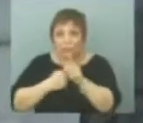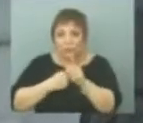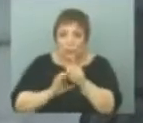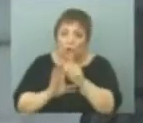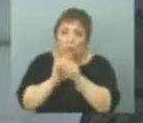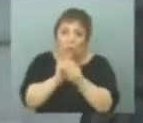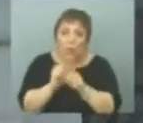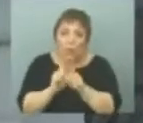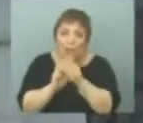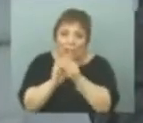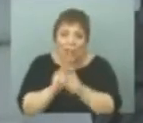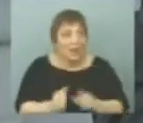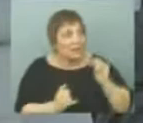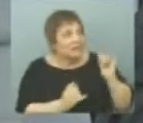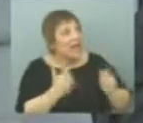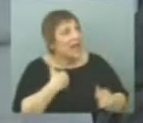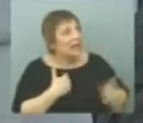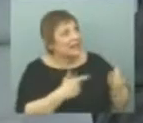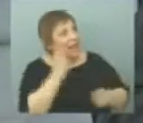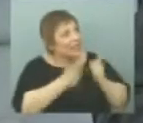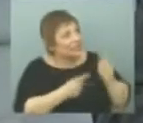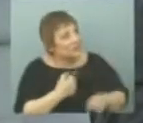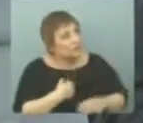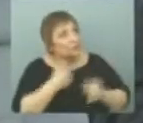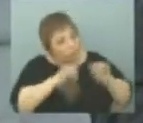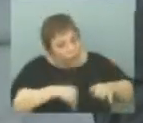le voy a aceptar a Argentina cualquier cosa, estoy perdido. Esa es la primera cosa.